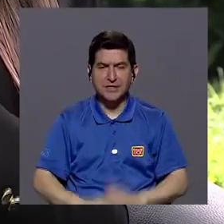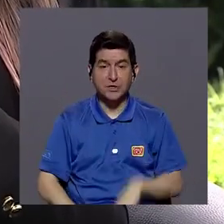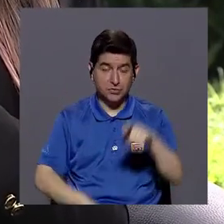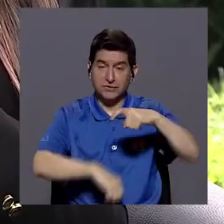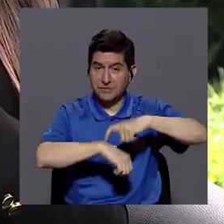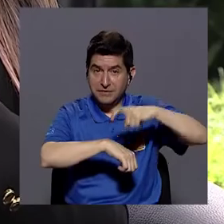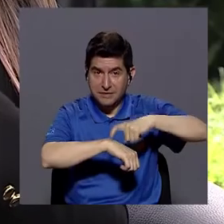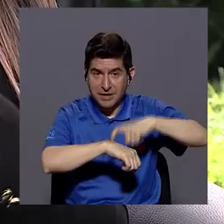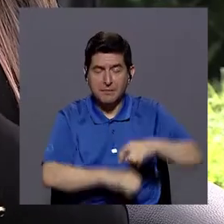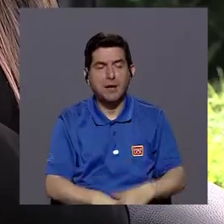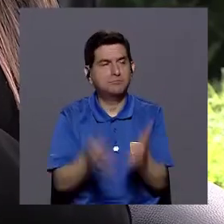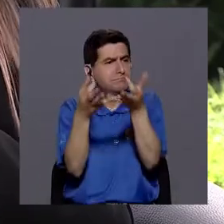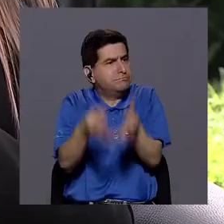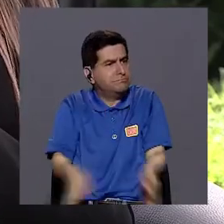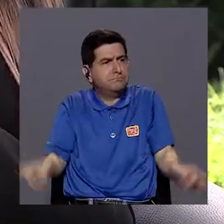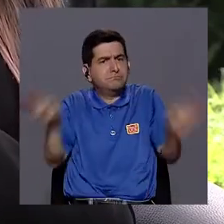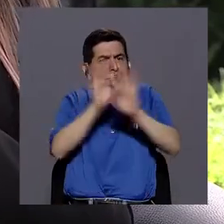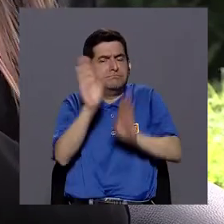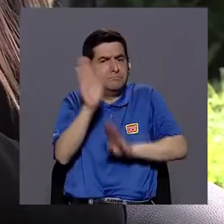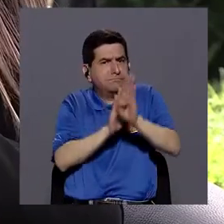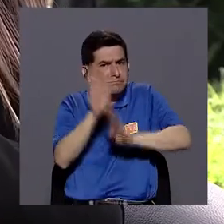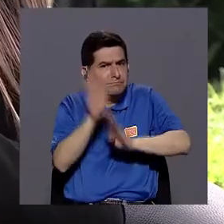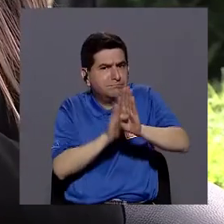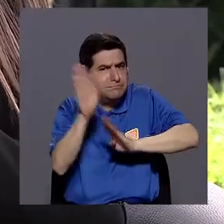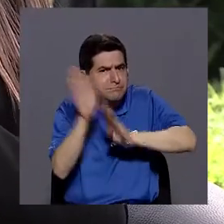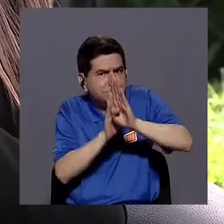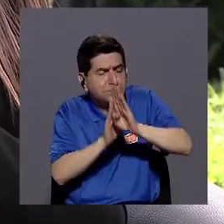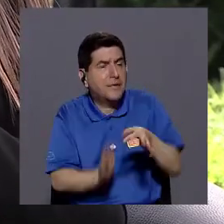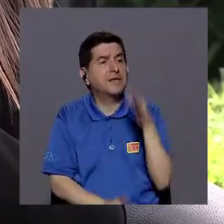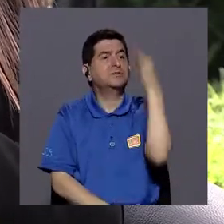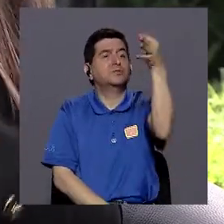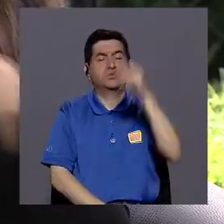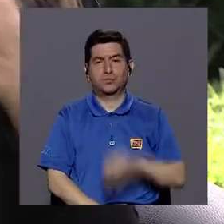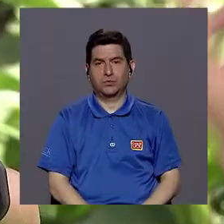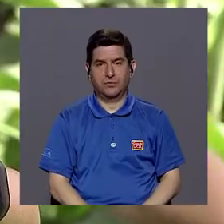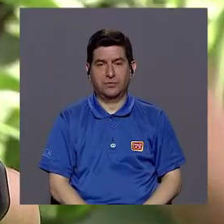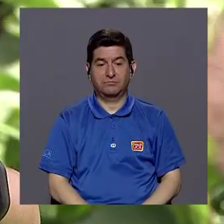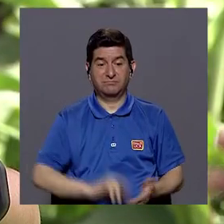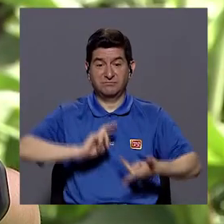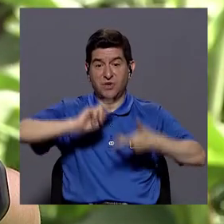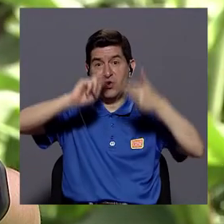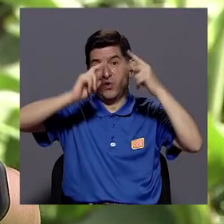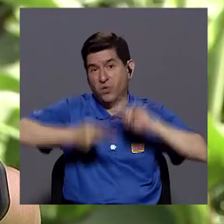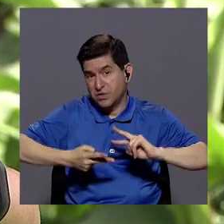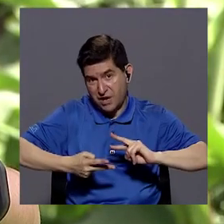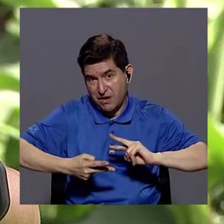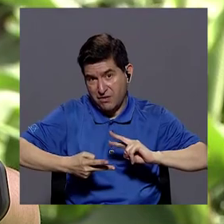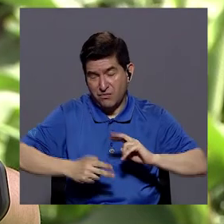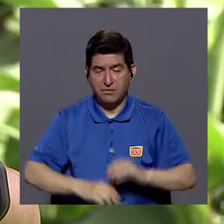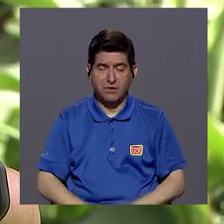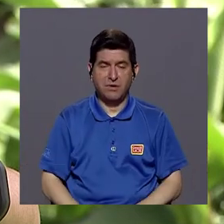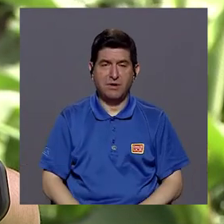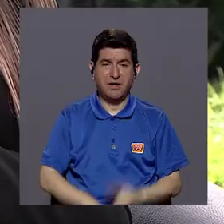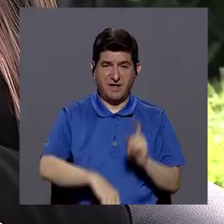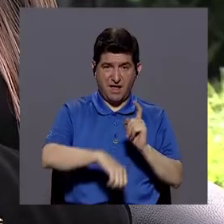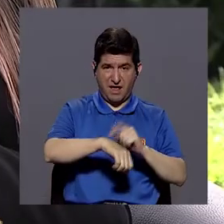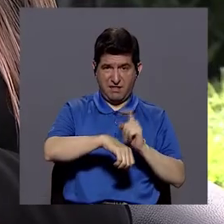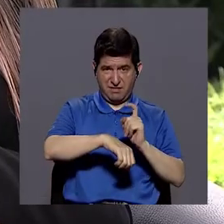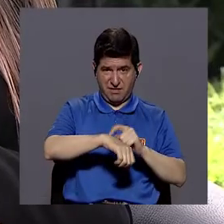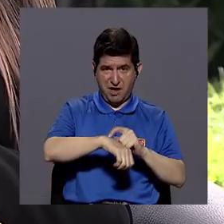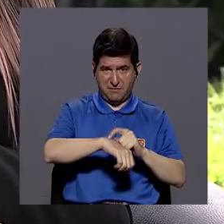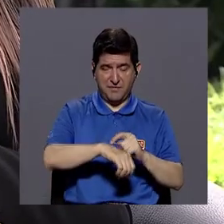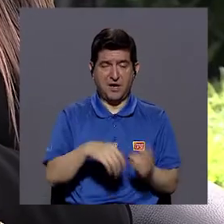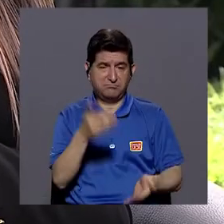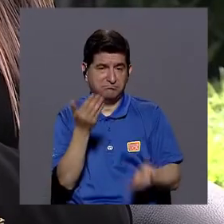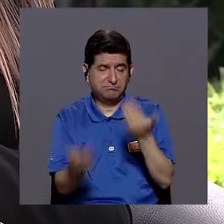en esta etapa va a ser fundamental para el desarrollo futuro. Al contrario, ¿verdad? Si es una etapa en la